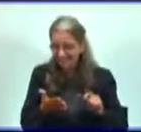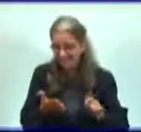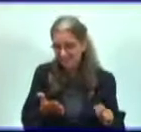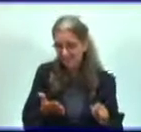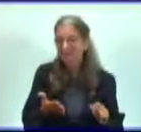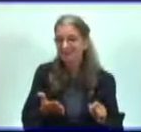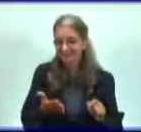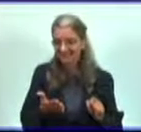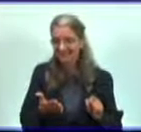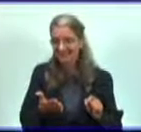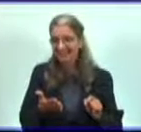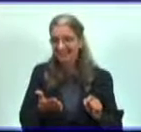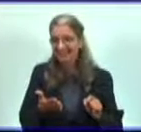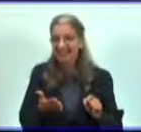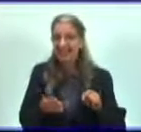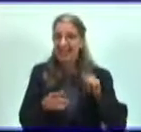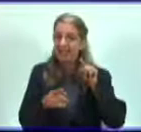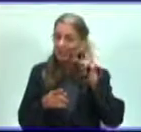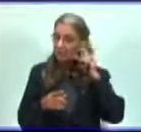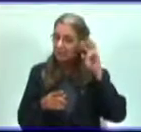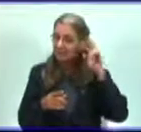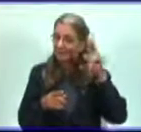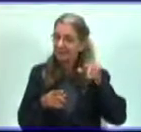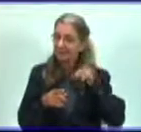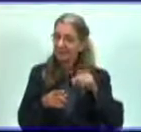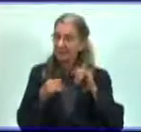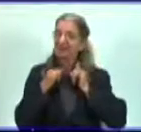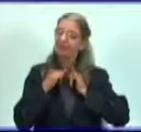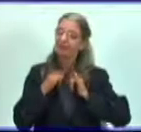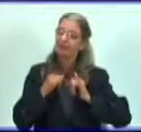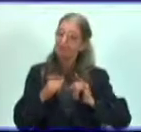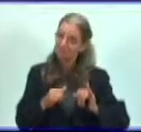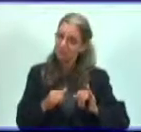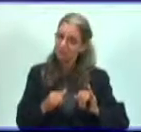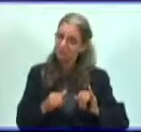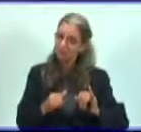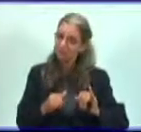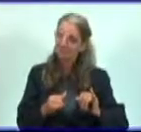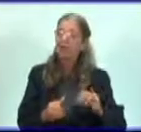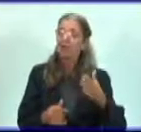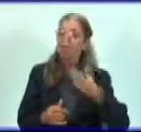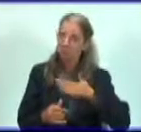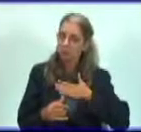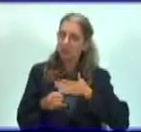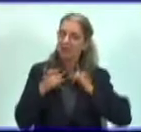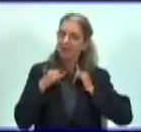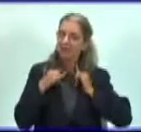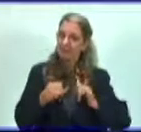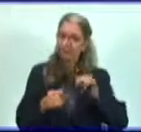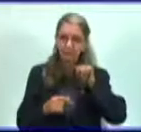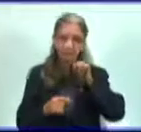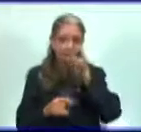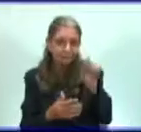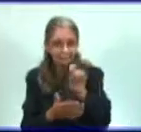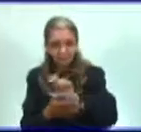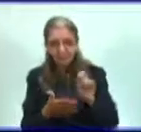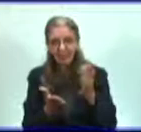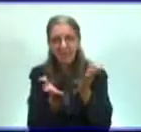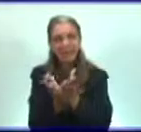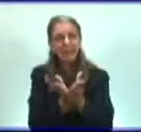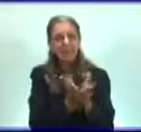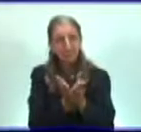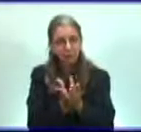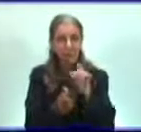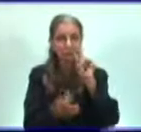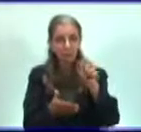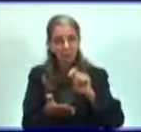estos encuentros son de orientación. Hay una parte que es responsabilidad tuya. Y si te doy un tiempo para